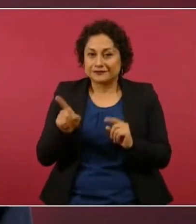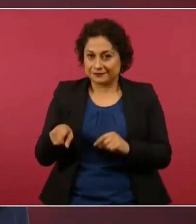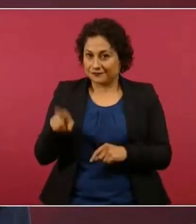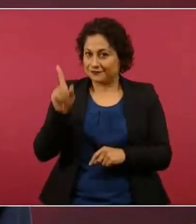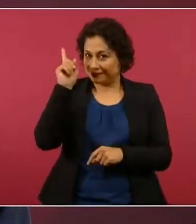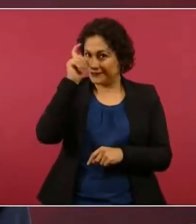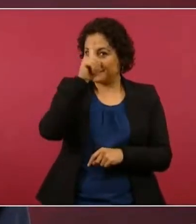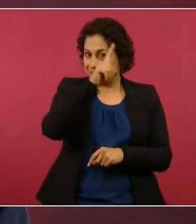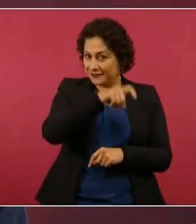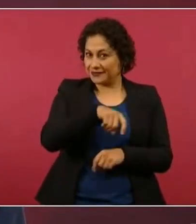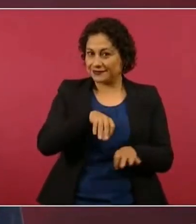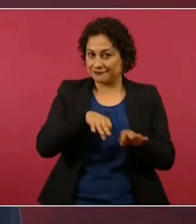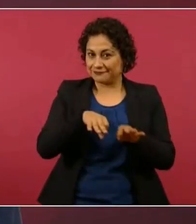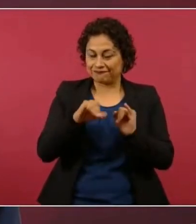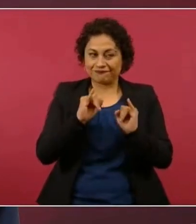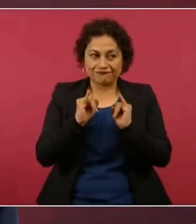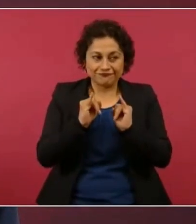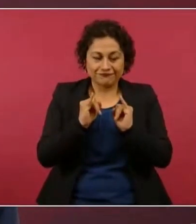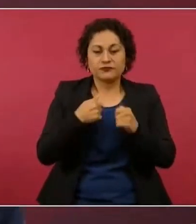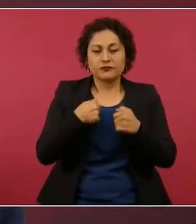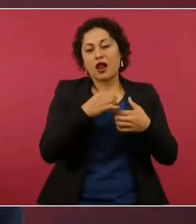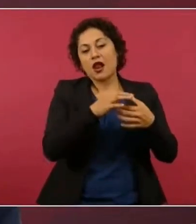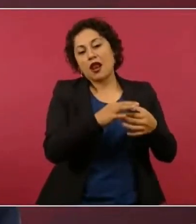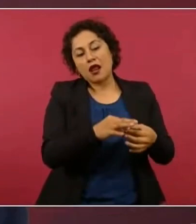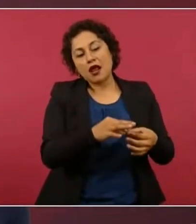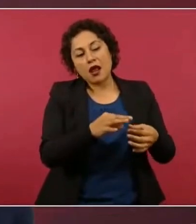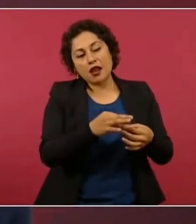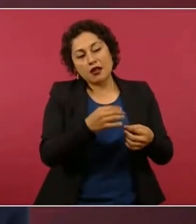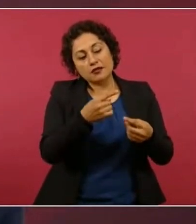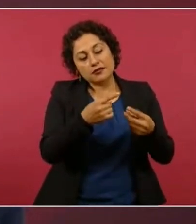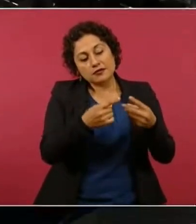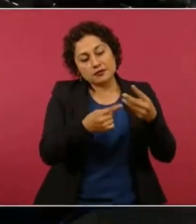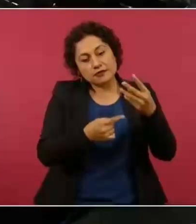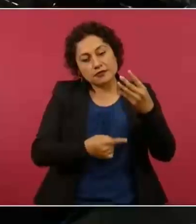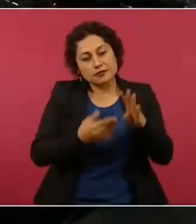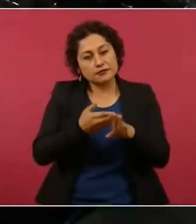ya le platiqué y lo que querían hacer